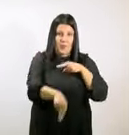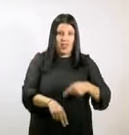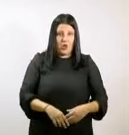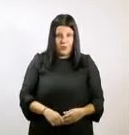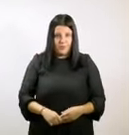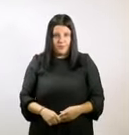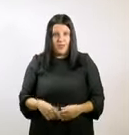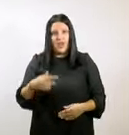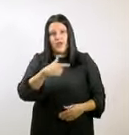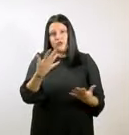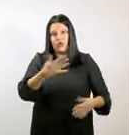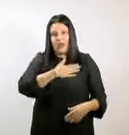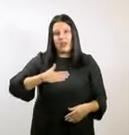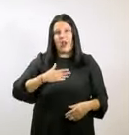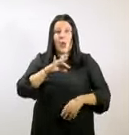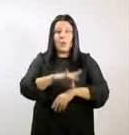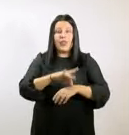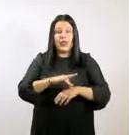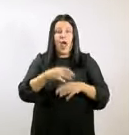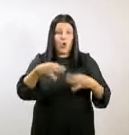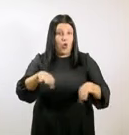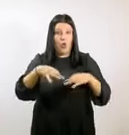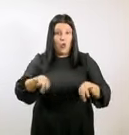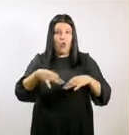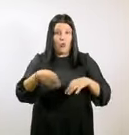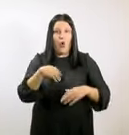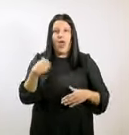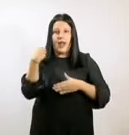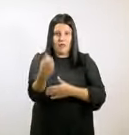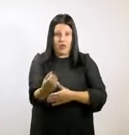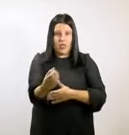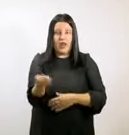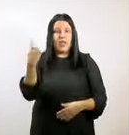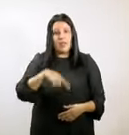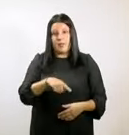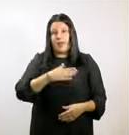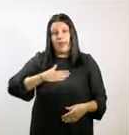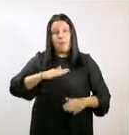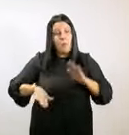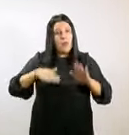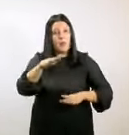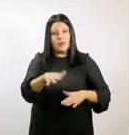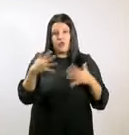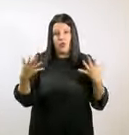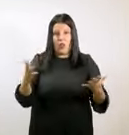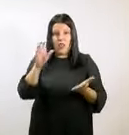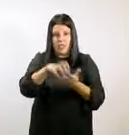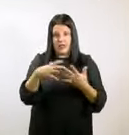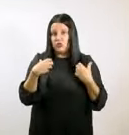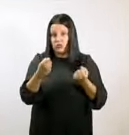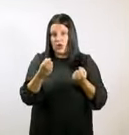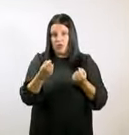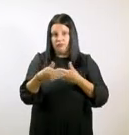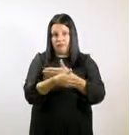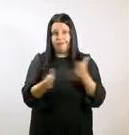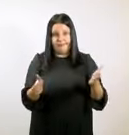reforcemos la medicina comunitaria y estoy segura que la apertura de los centros de salud como primer paso para la cercanía de la totalidad